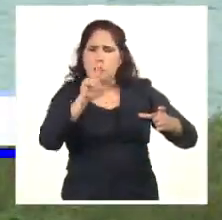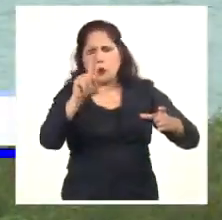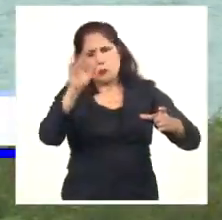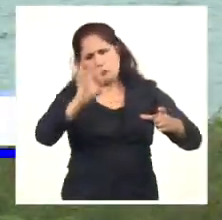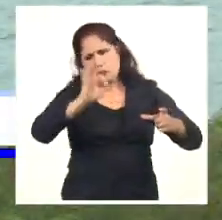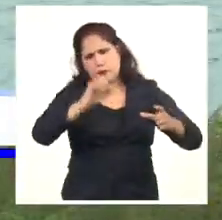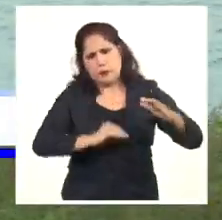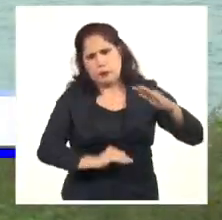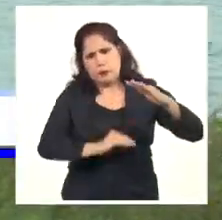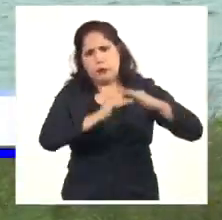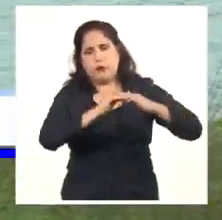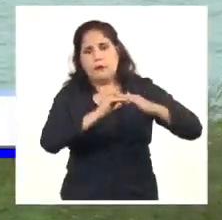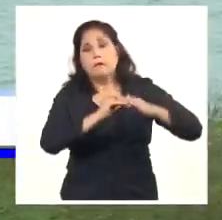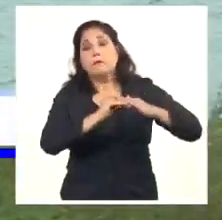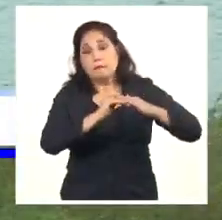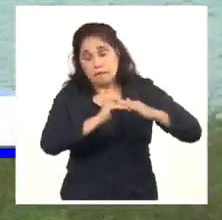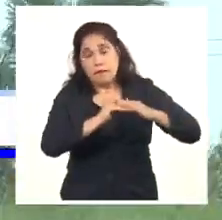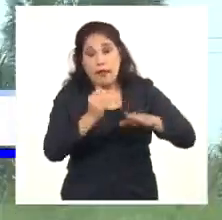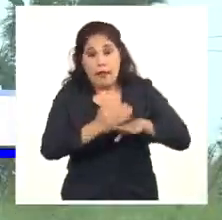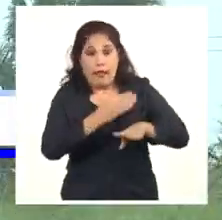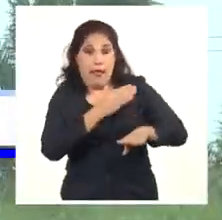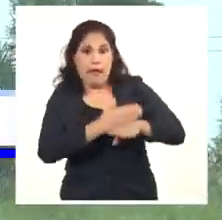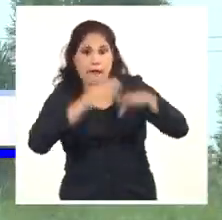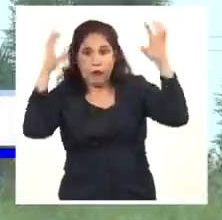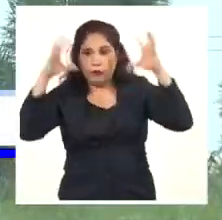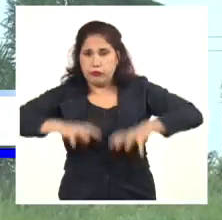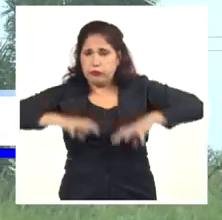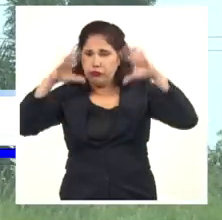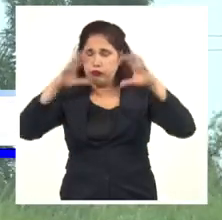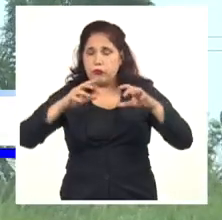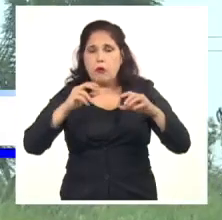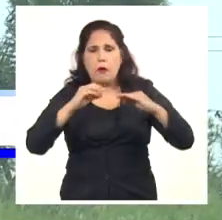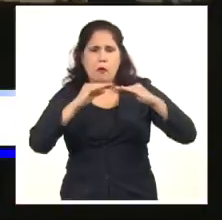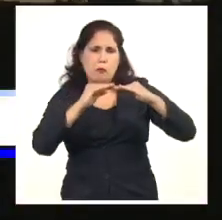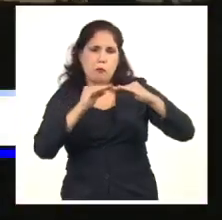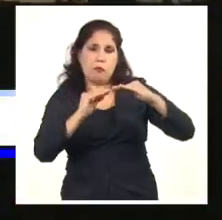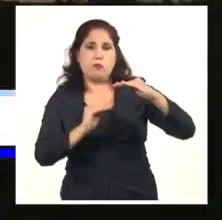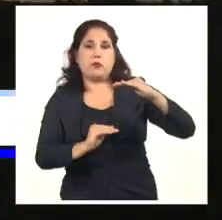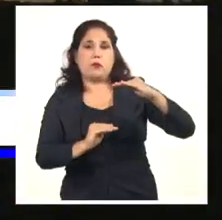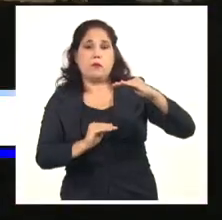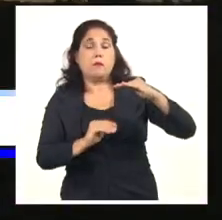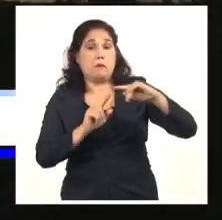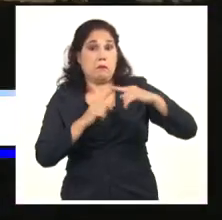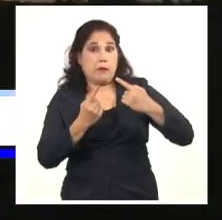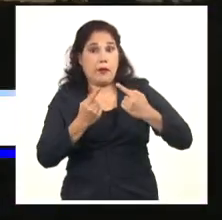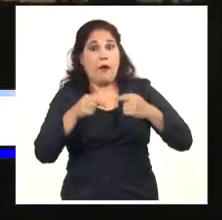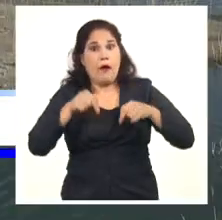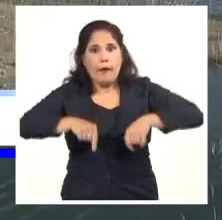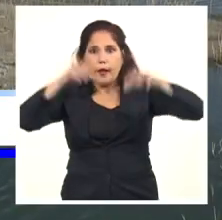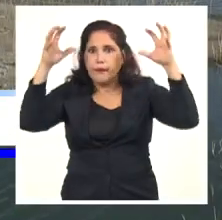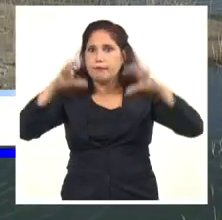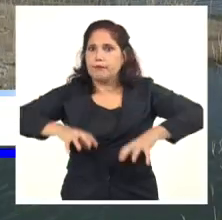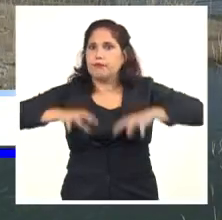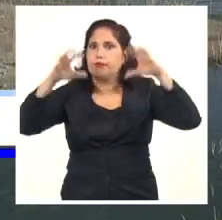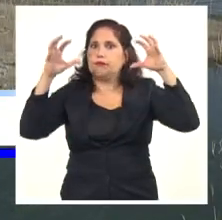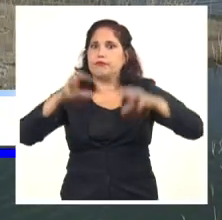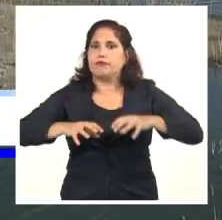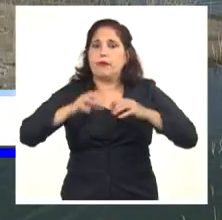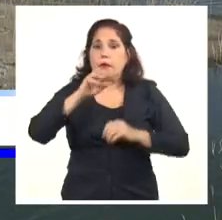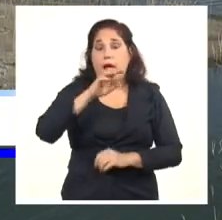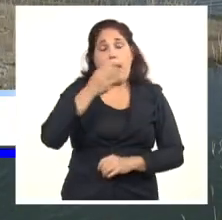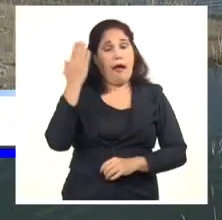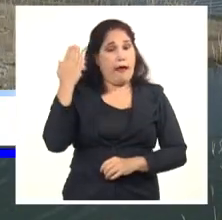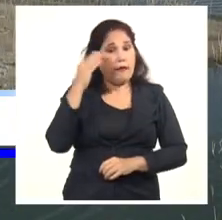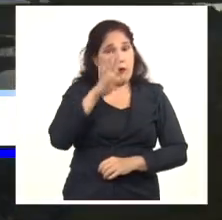de llenado. Antes de la ocurrencia del fenómeno meteorológico, la nación contaba con el 46